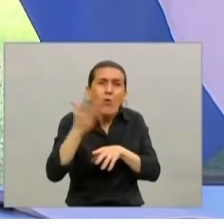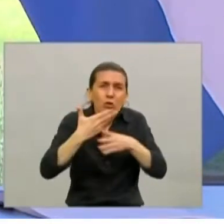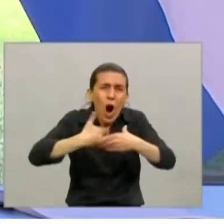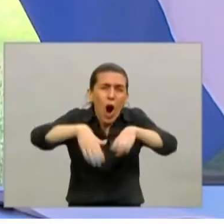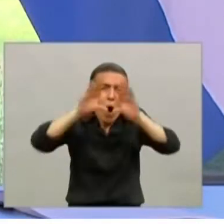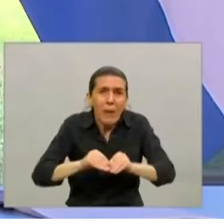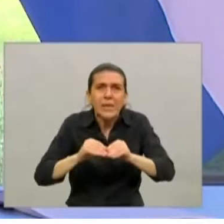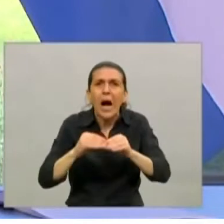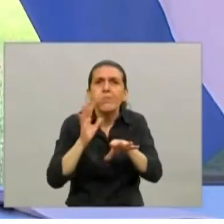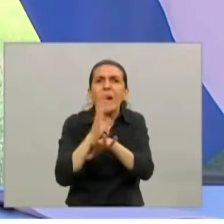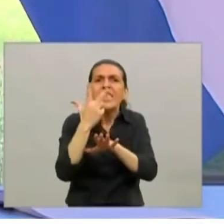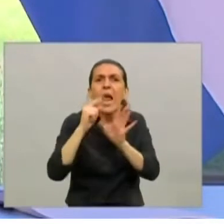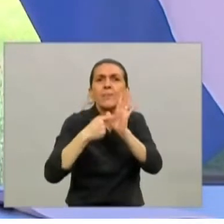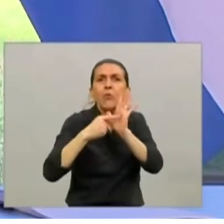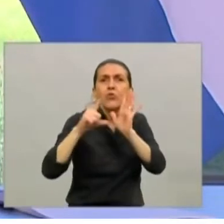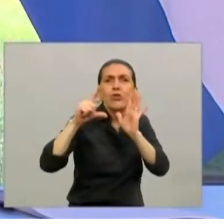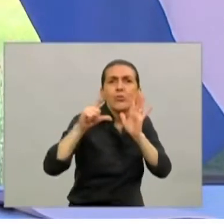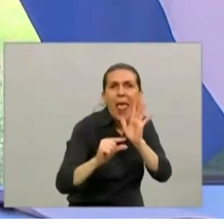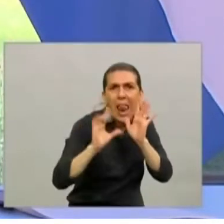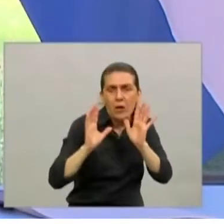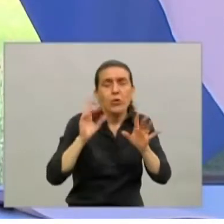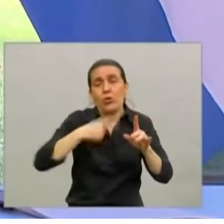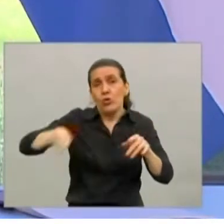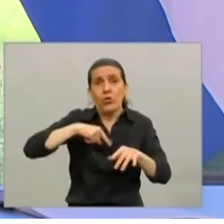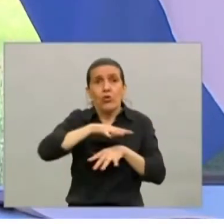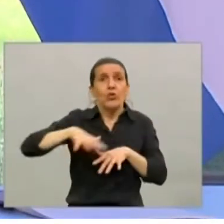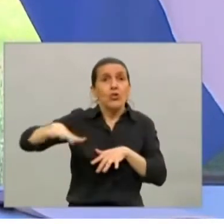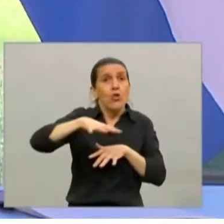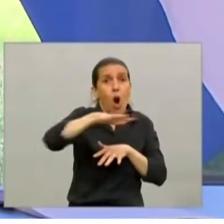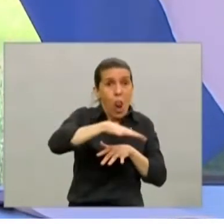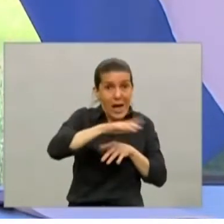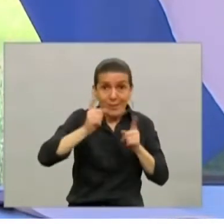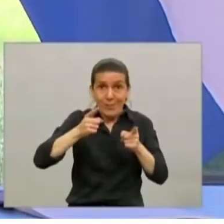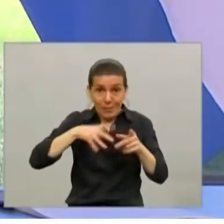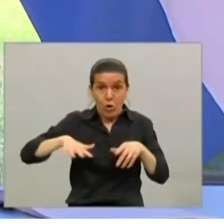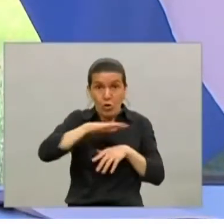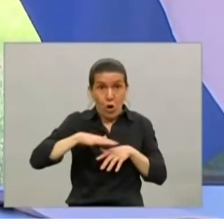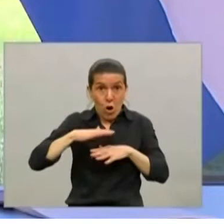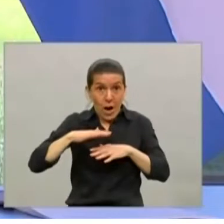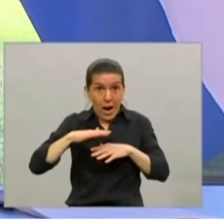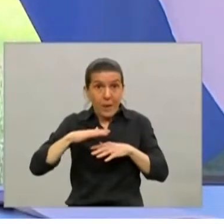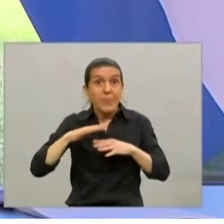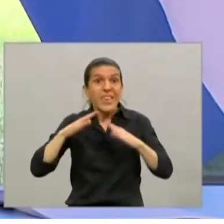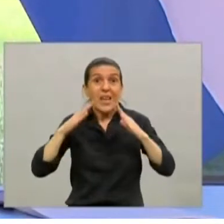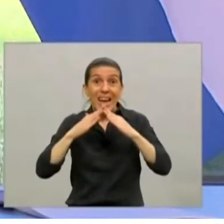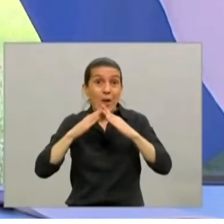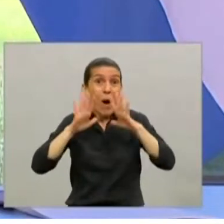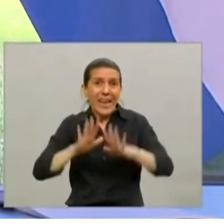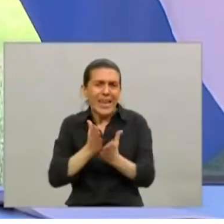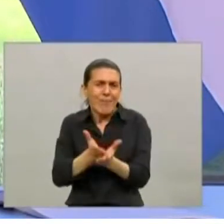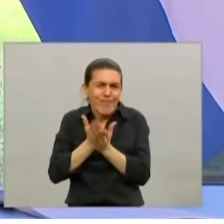Nosotros, a las zonas que estamos afectando a este cierre,